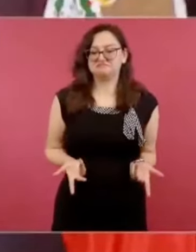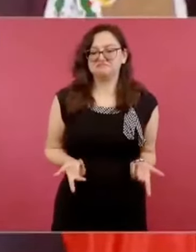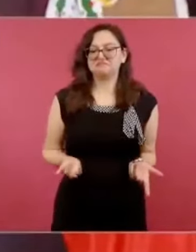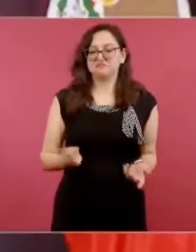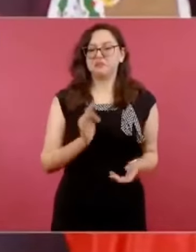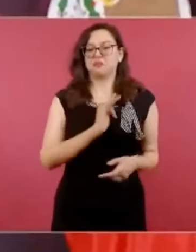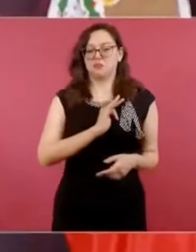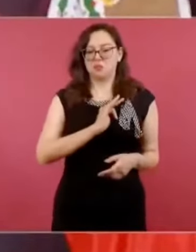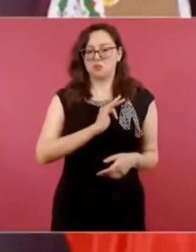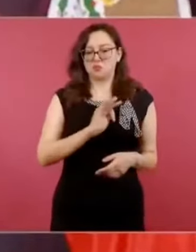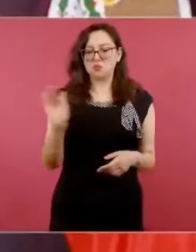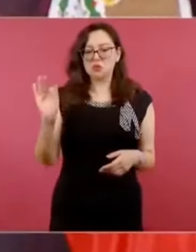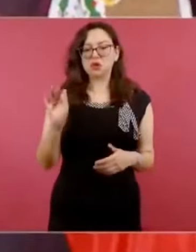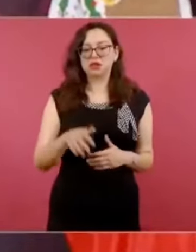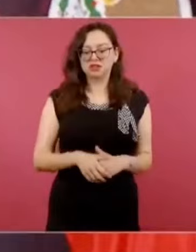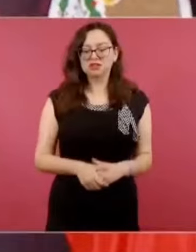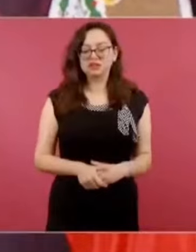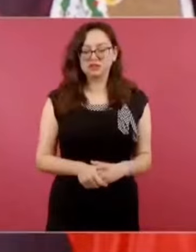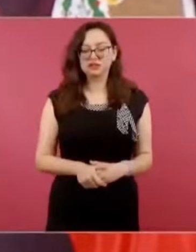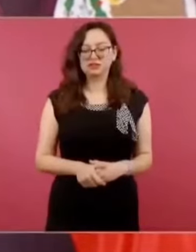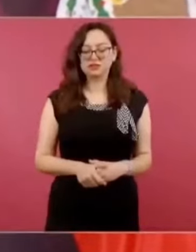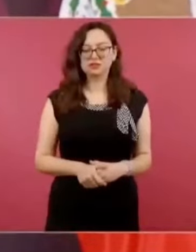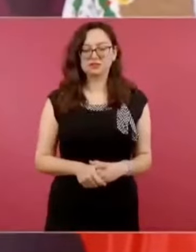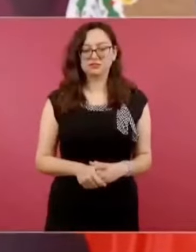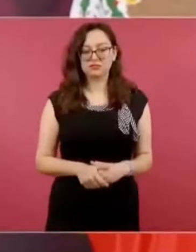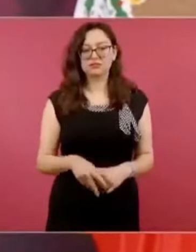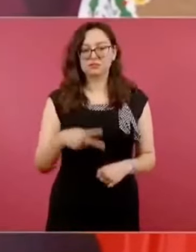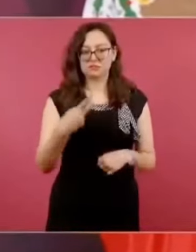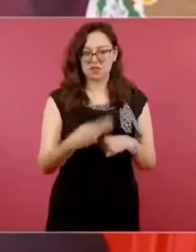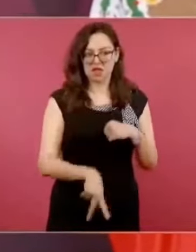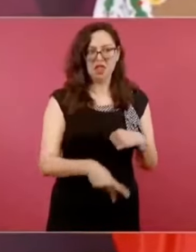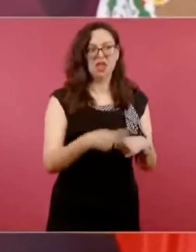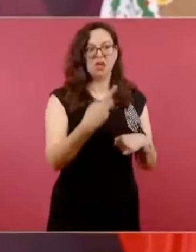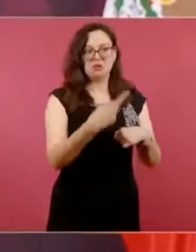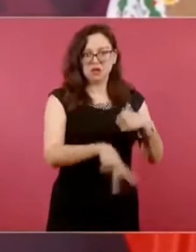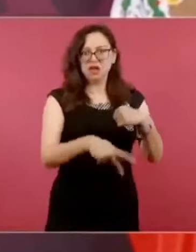mucha peligrosidad.